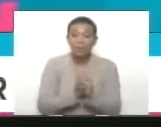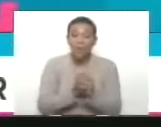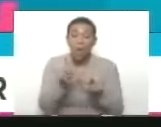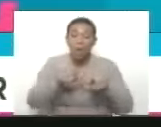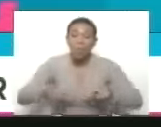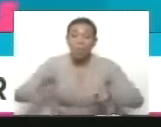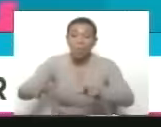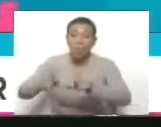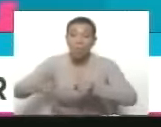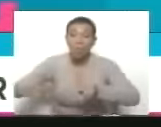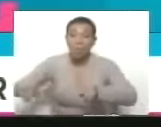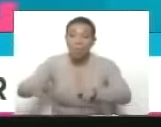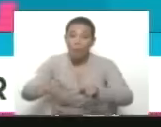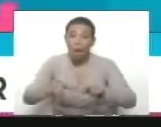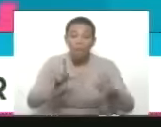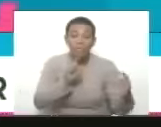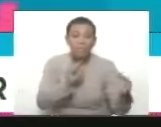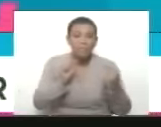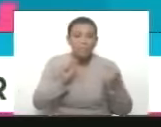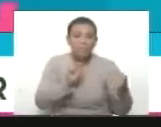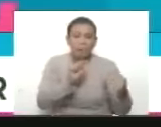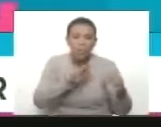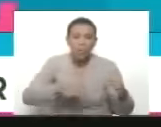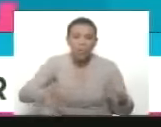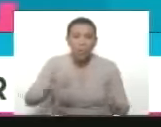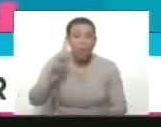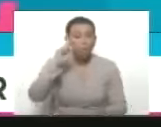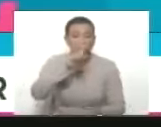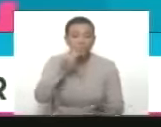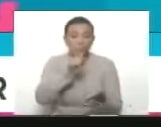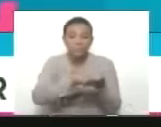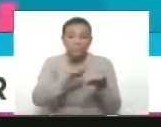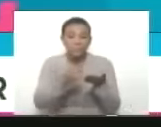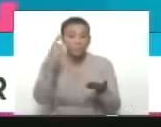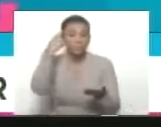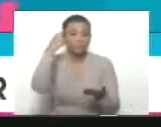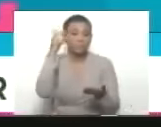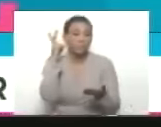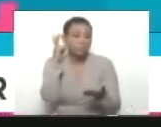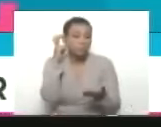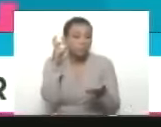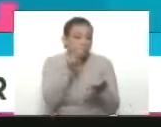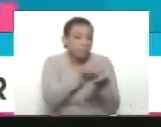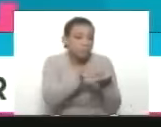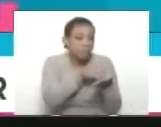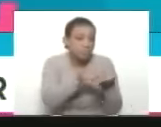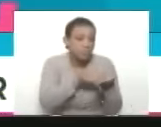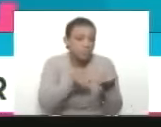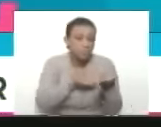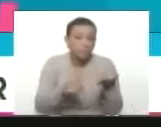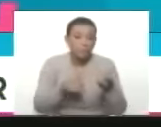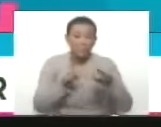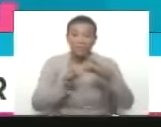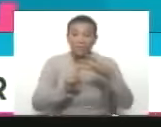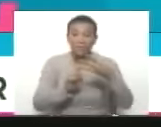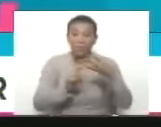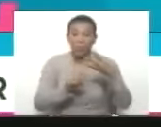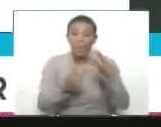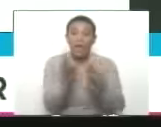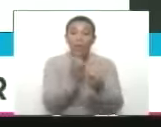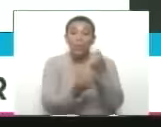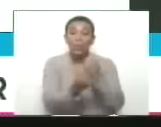local, de base. Vayan tomando nota. En tercer lugar, el vértice